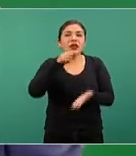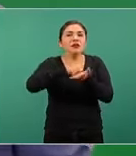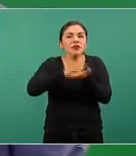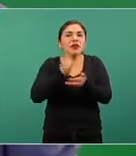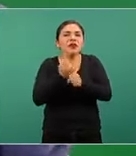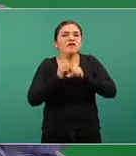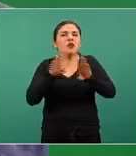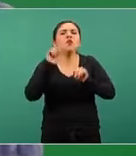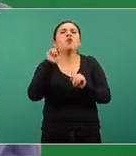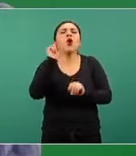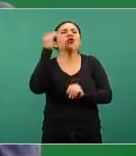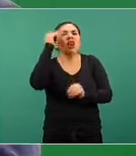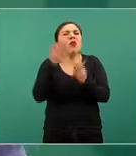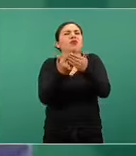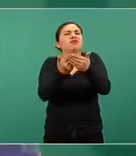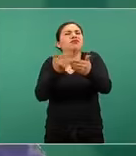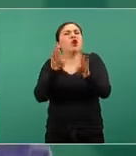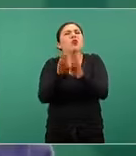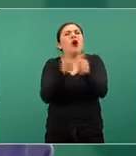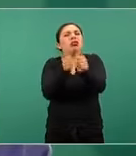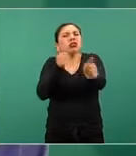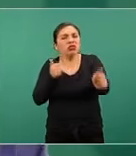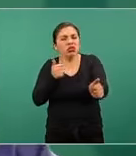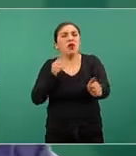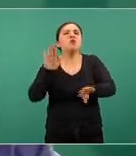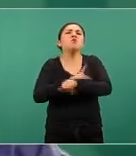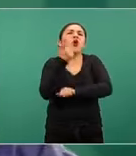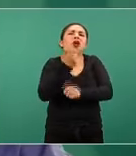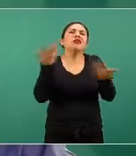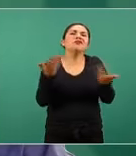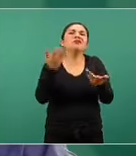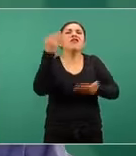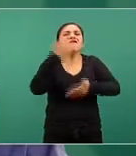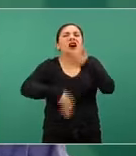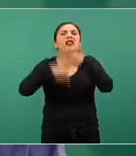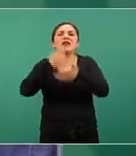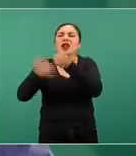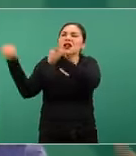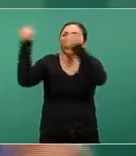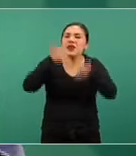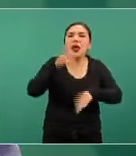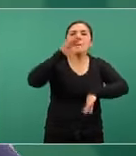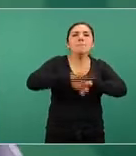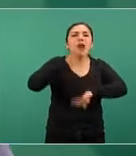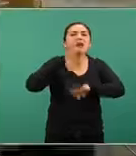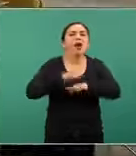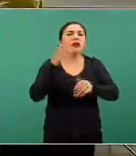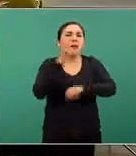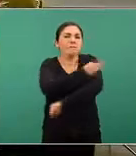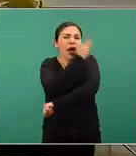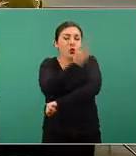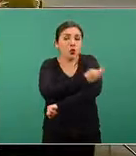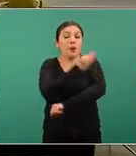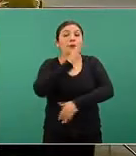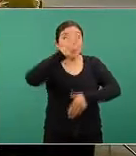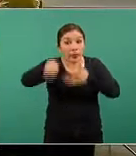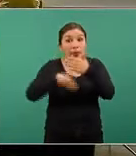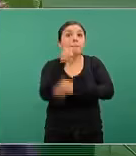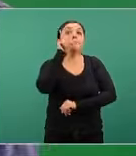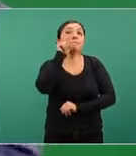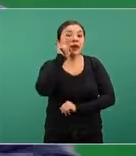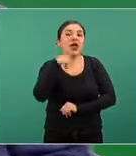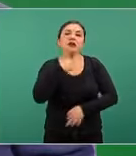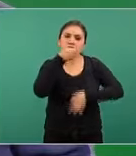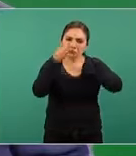registro se retrasaron por varias razones incluida la distribución hoy de embarques de vacuna y mañana habrá la